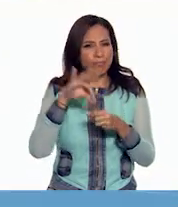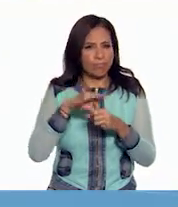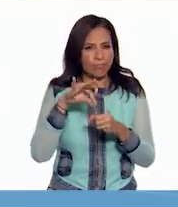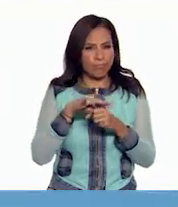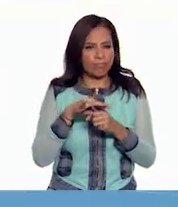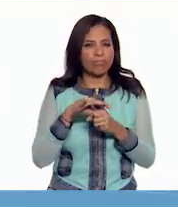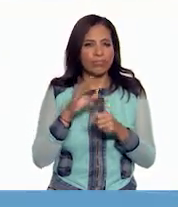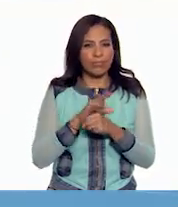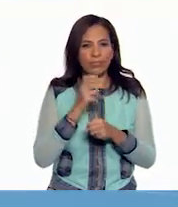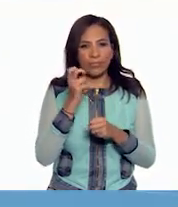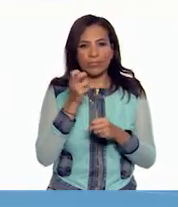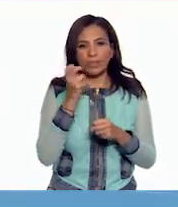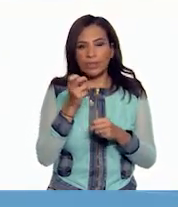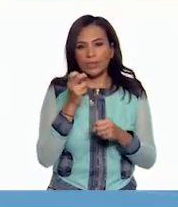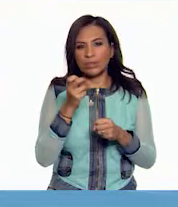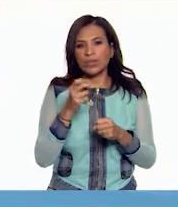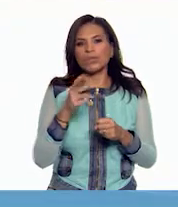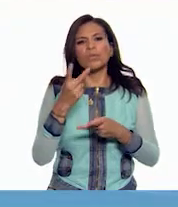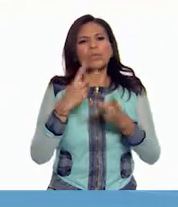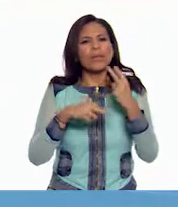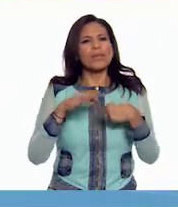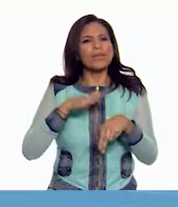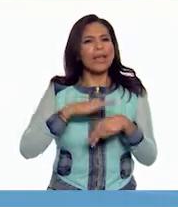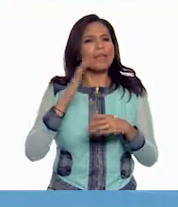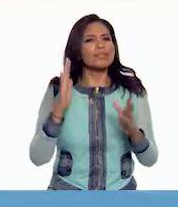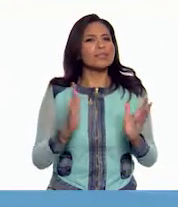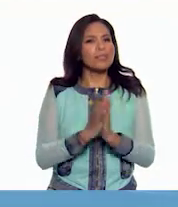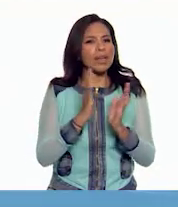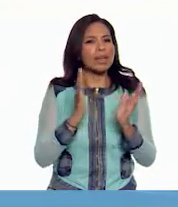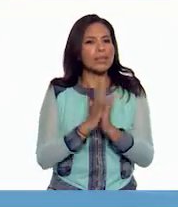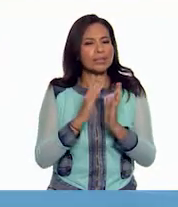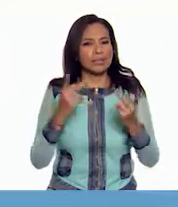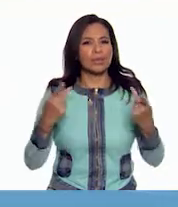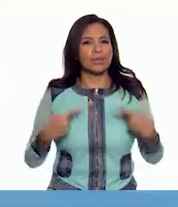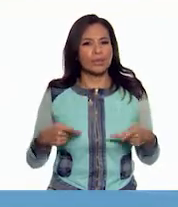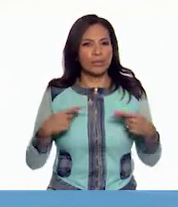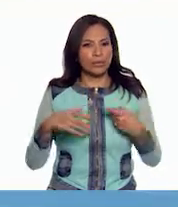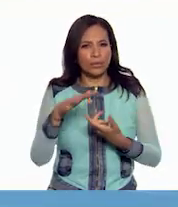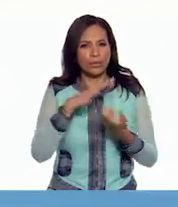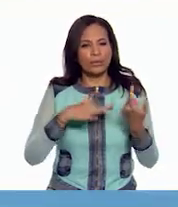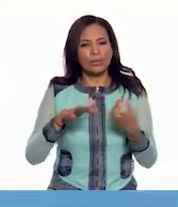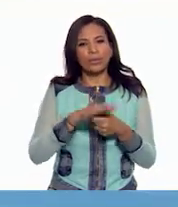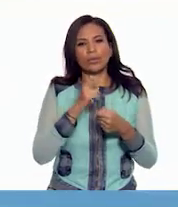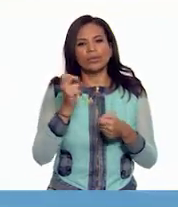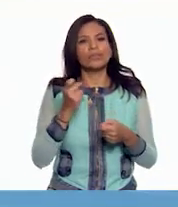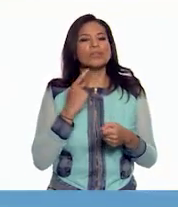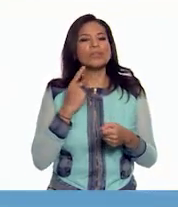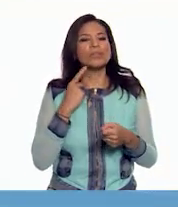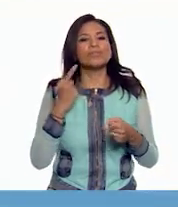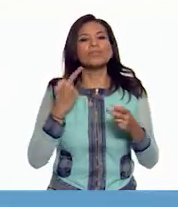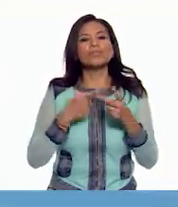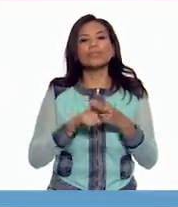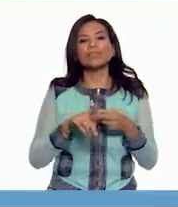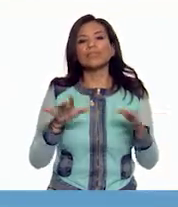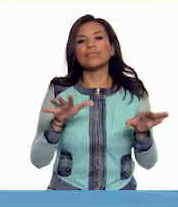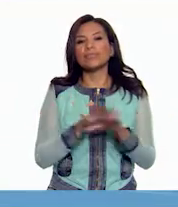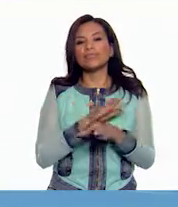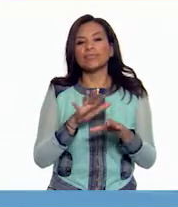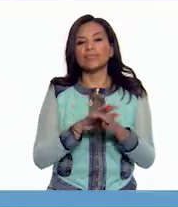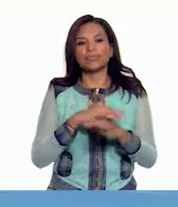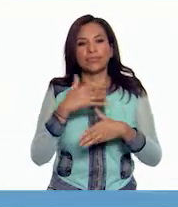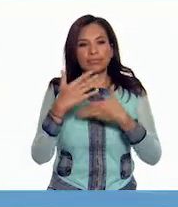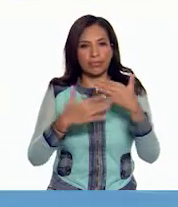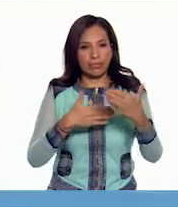precisamente esto motivó mayor participación ciudadana y con ello el panorama político comenzaría a cambiar y a